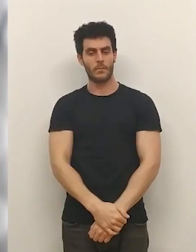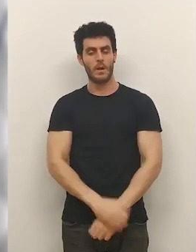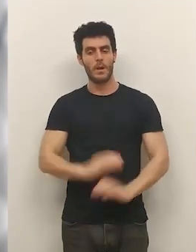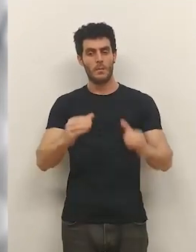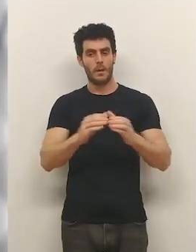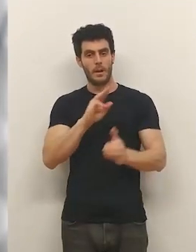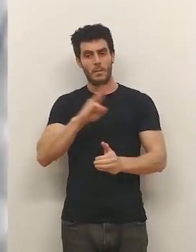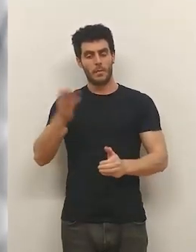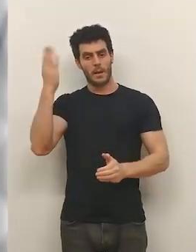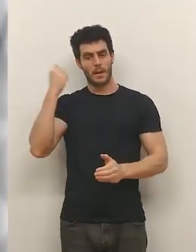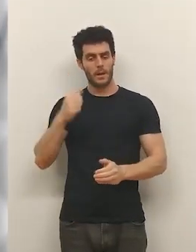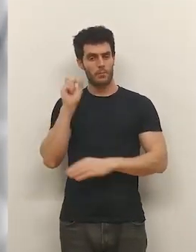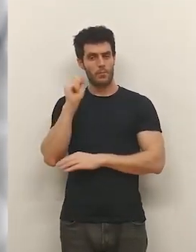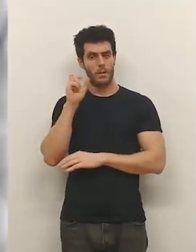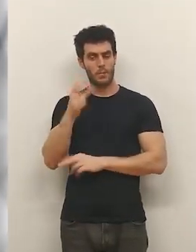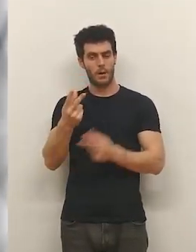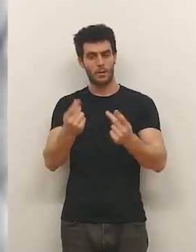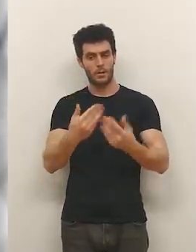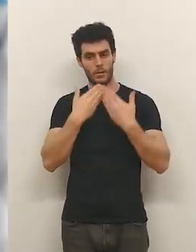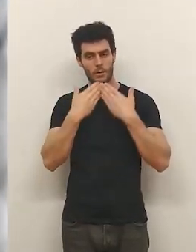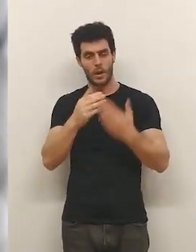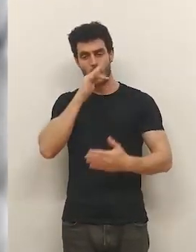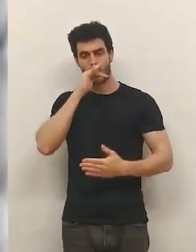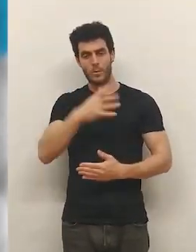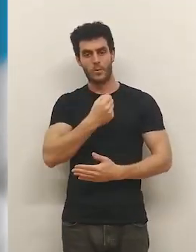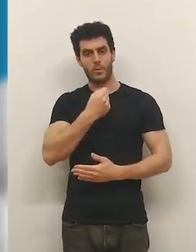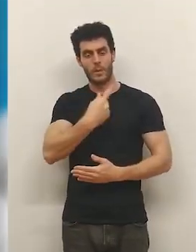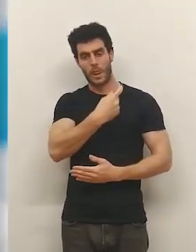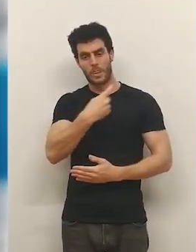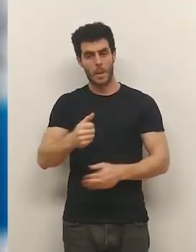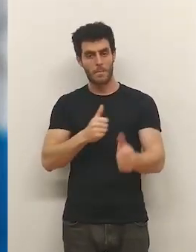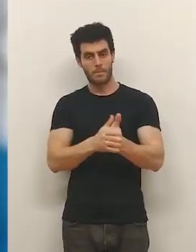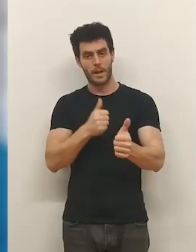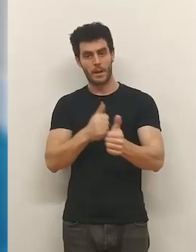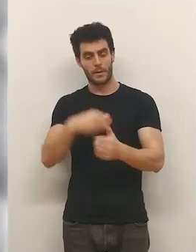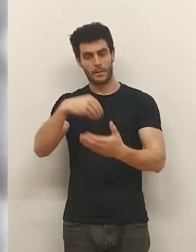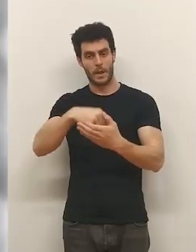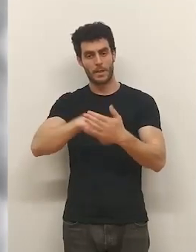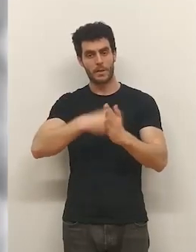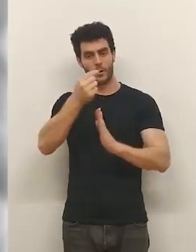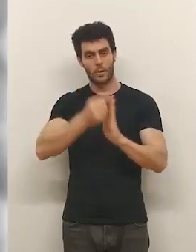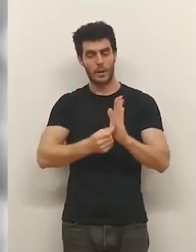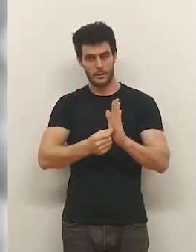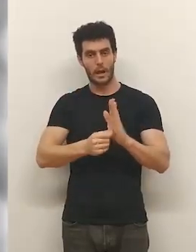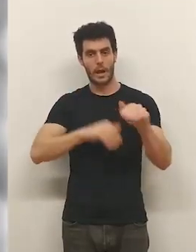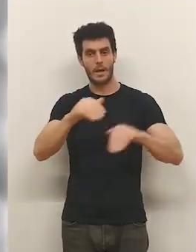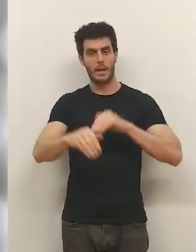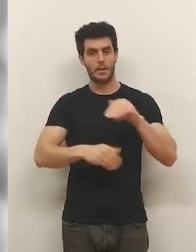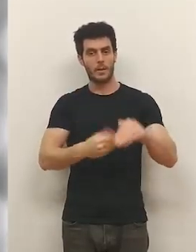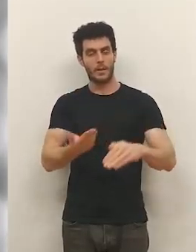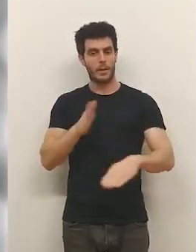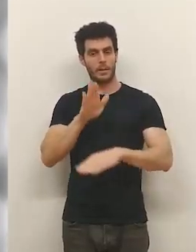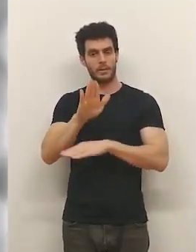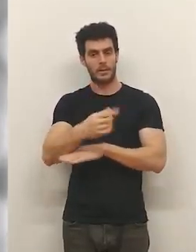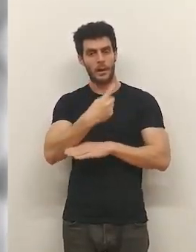El Partido Popular celebró ayer un acto en Logroño... ...para agradecer el compromiso de sus 1.100 militantes... ...que han formado parte de las listas electorales. Ante